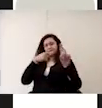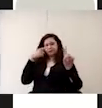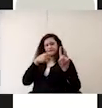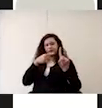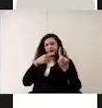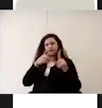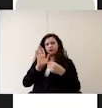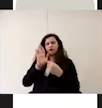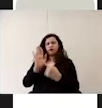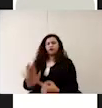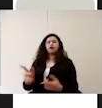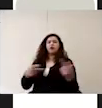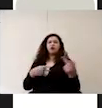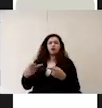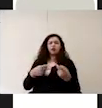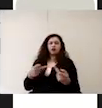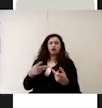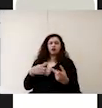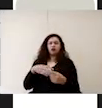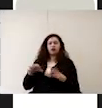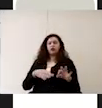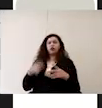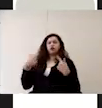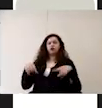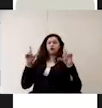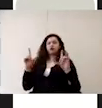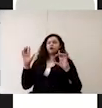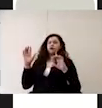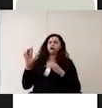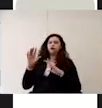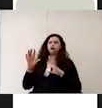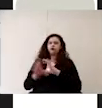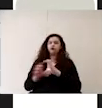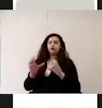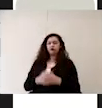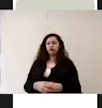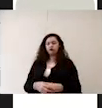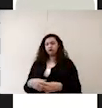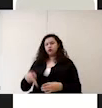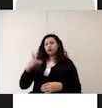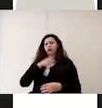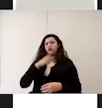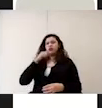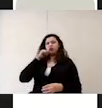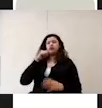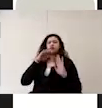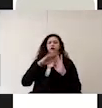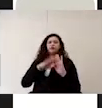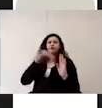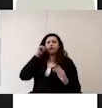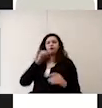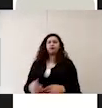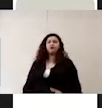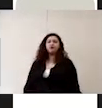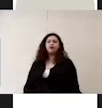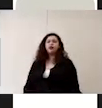presentaciones de trabajos carteles artículos siempre y cuando cumplan con las siguientes medidas que